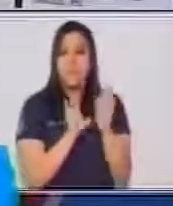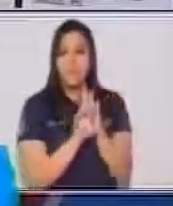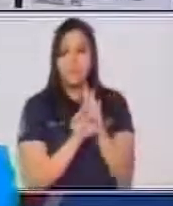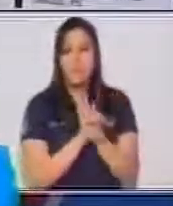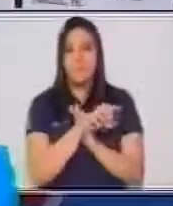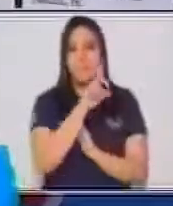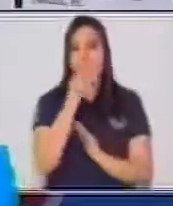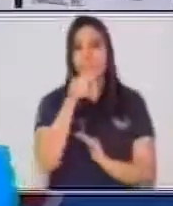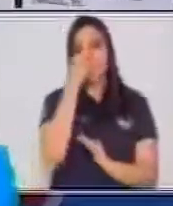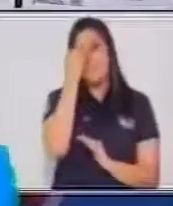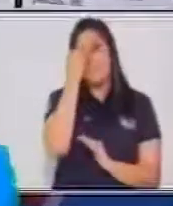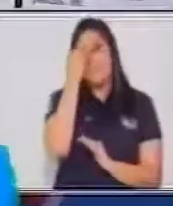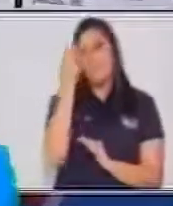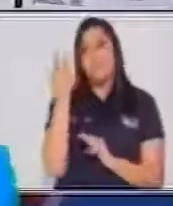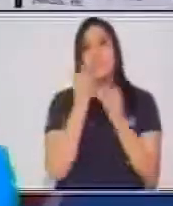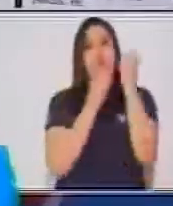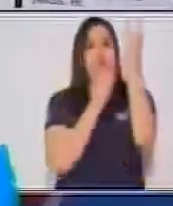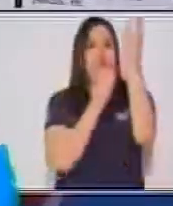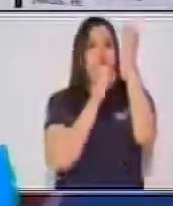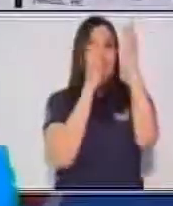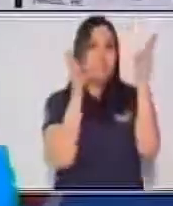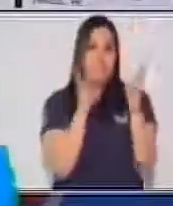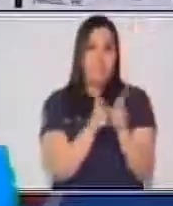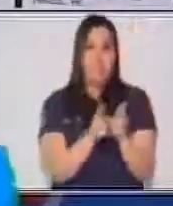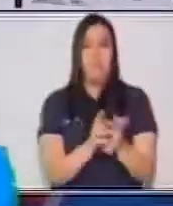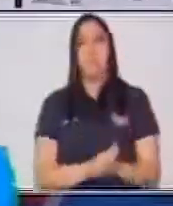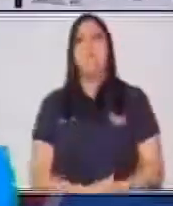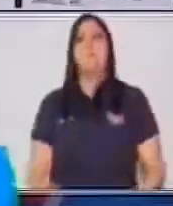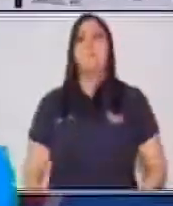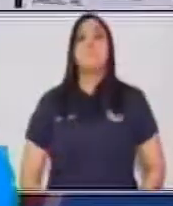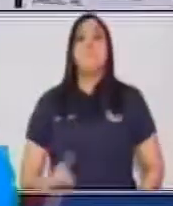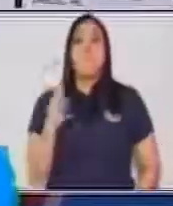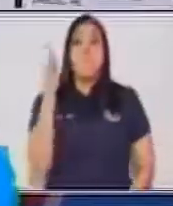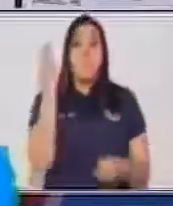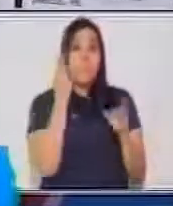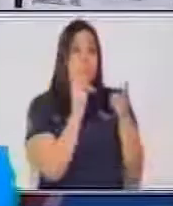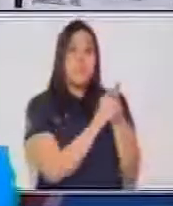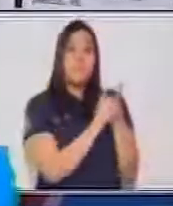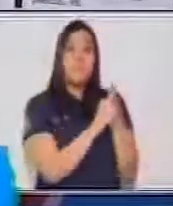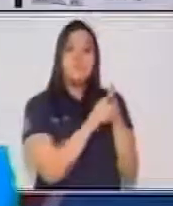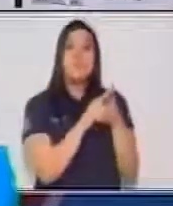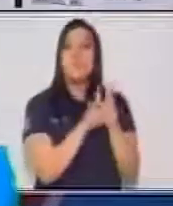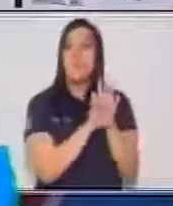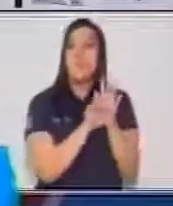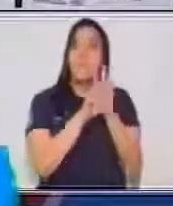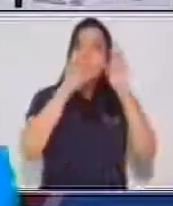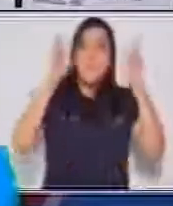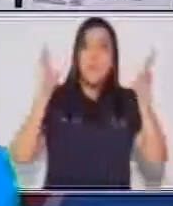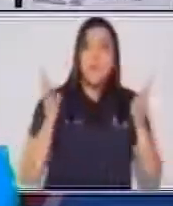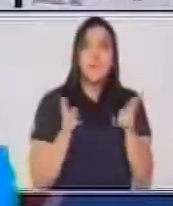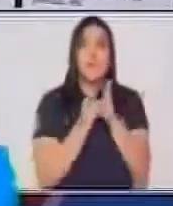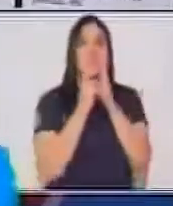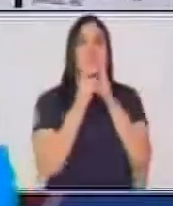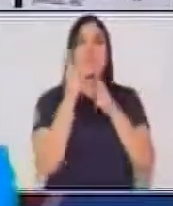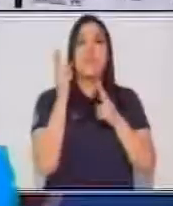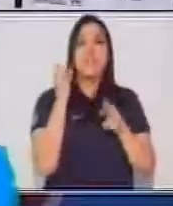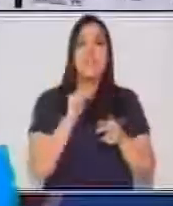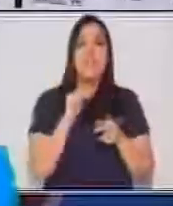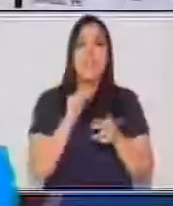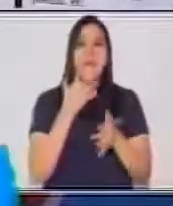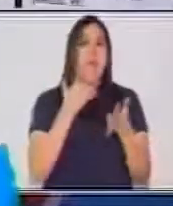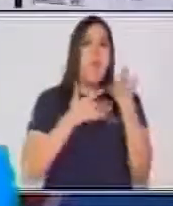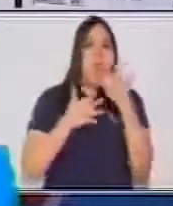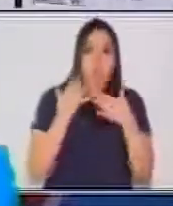tomar en cuenta esa parte. Otra clave es resumir, simplificar y acompañar con color. Elige un